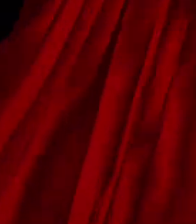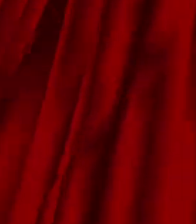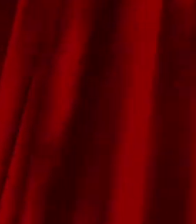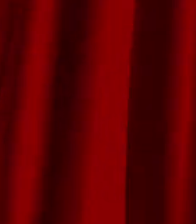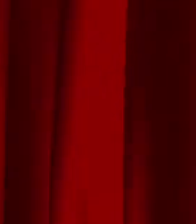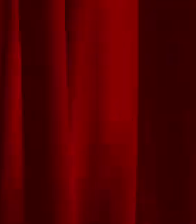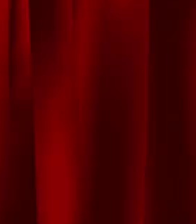¡Suscríbete al Gracias